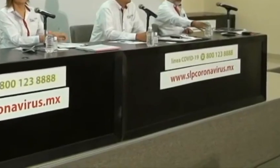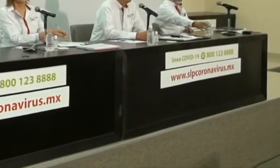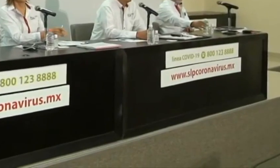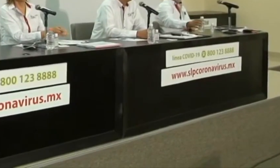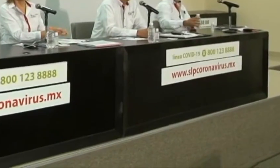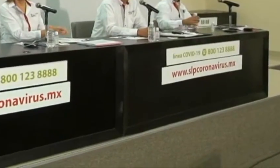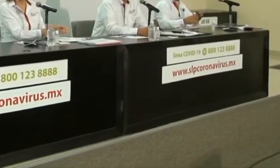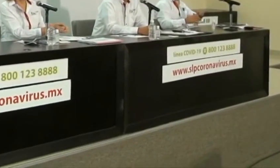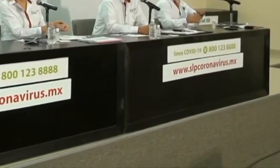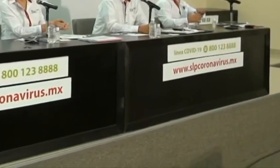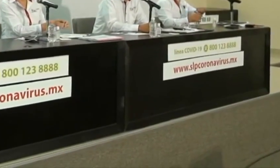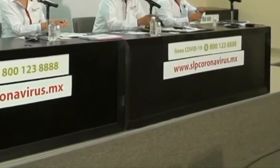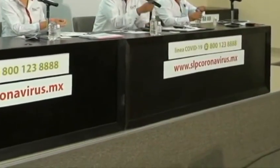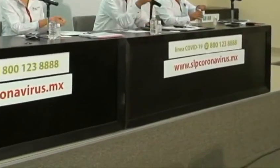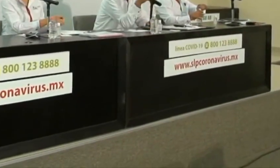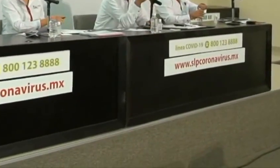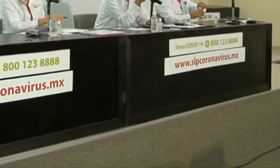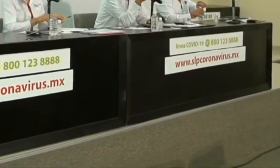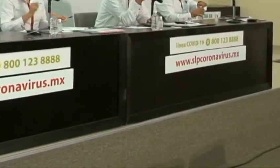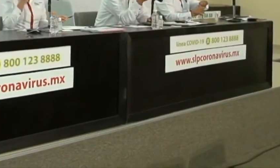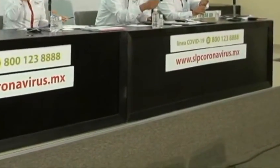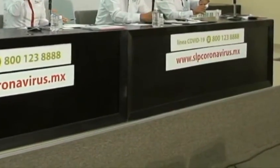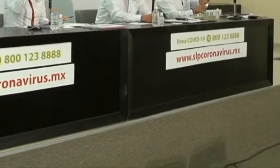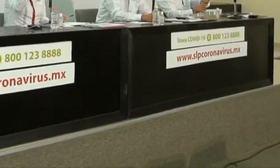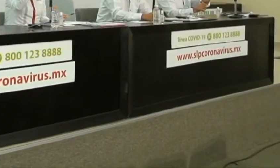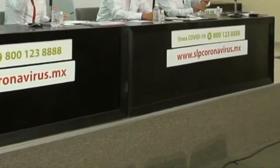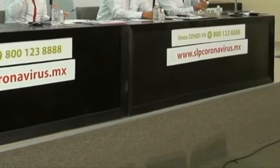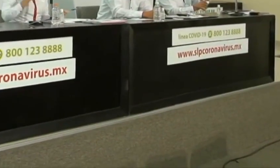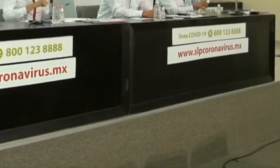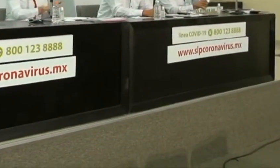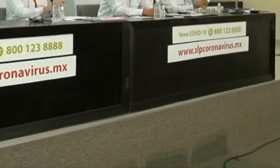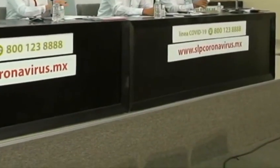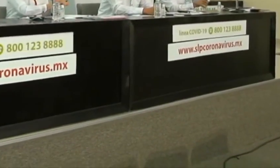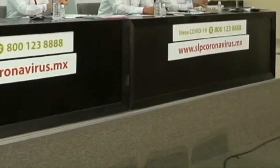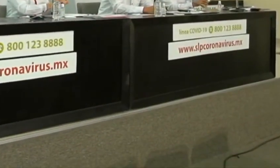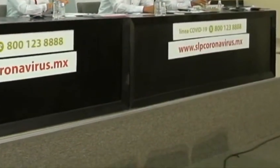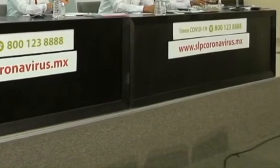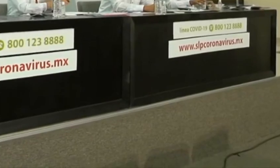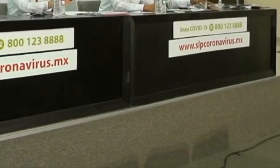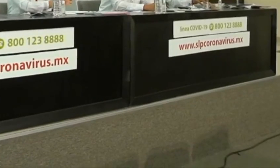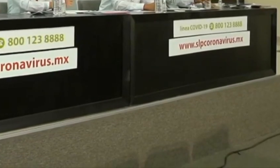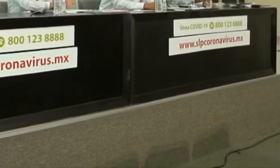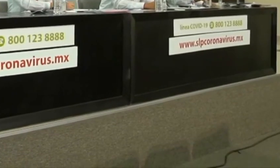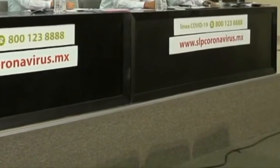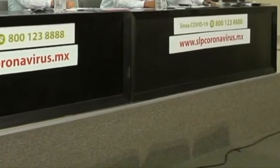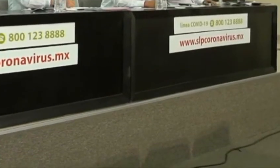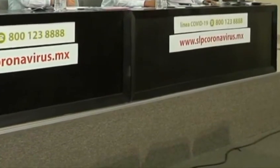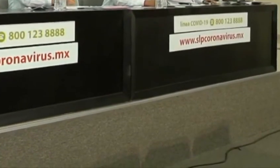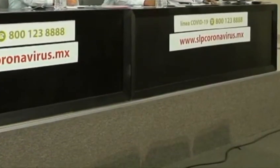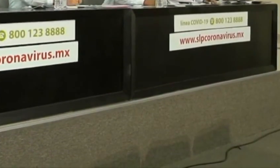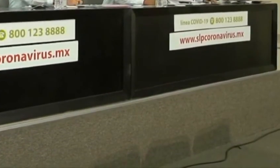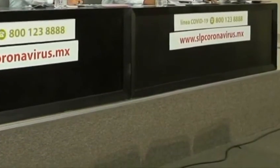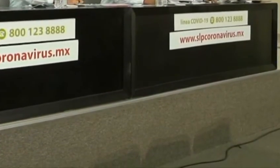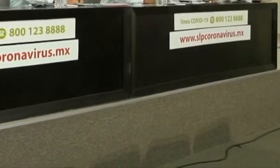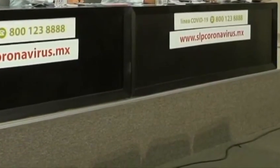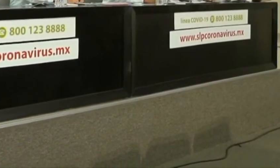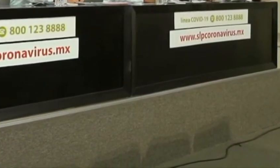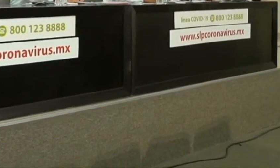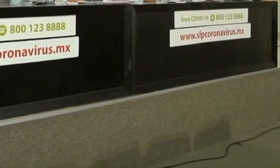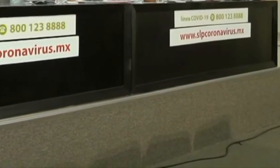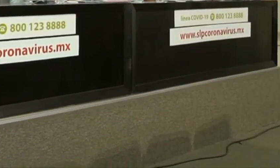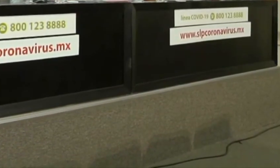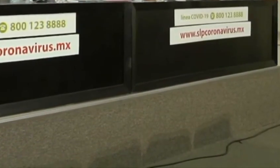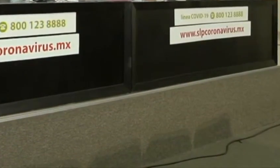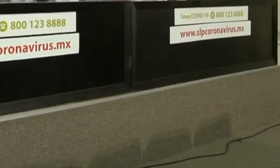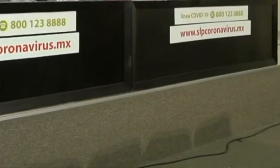Este jueves, las autoridades sanitarias del estado de San Luis Potosí informaron sobre la identificación de 98 casos